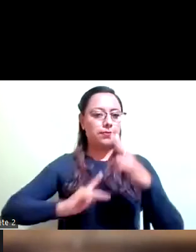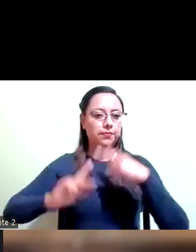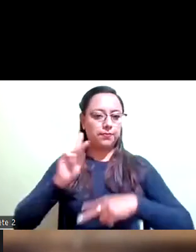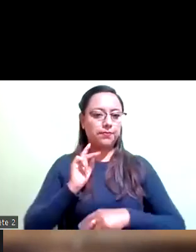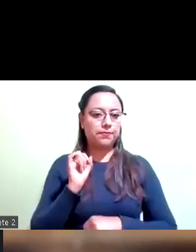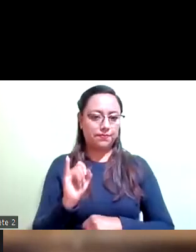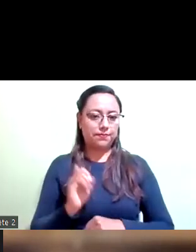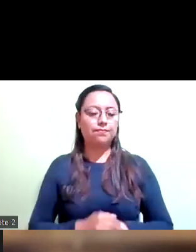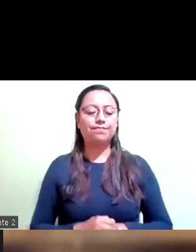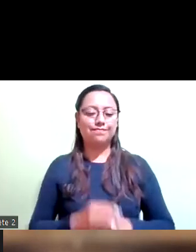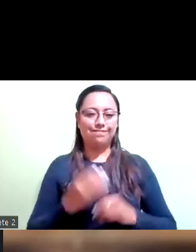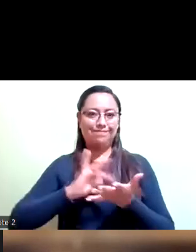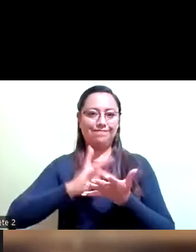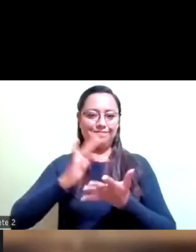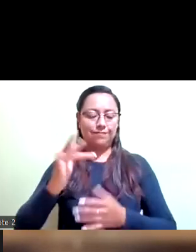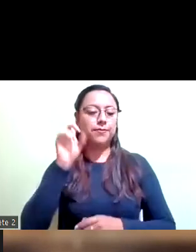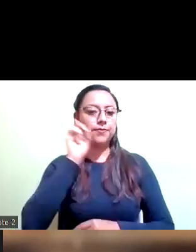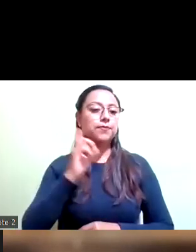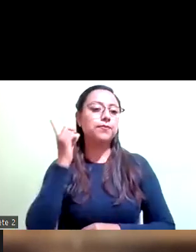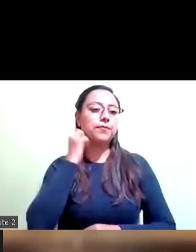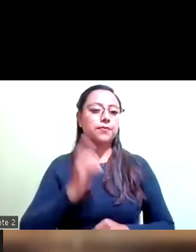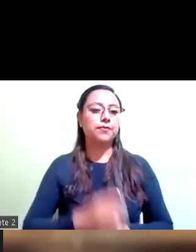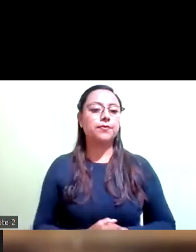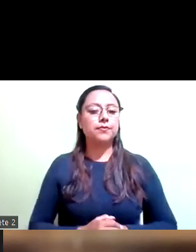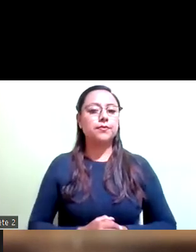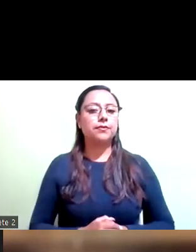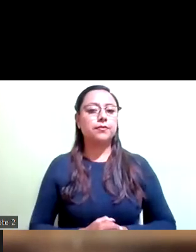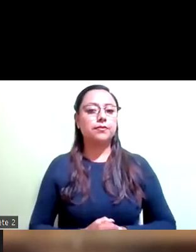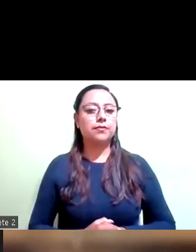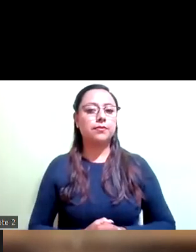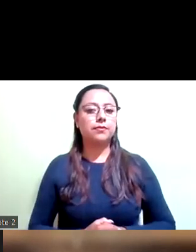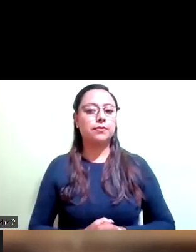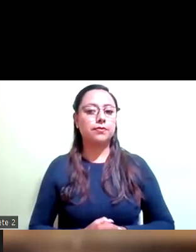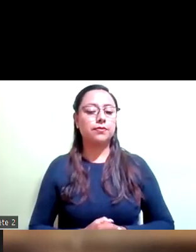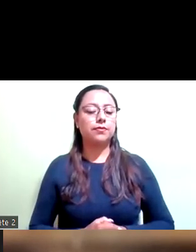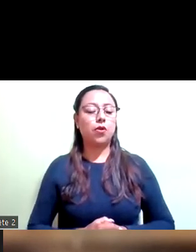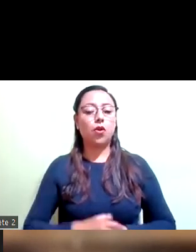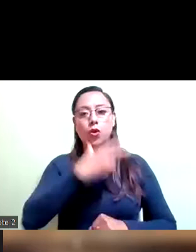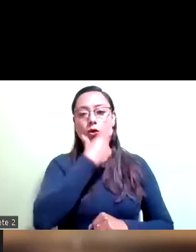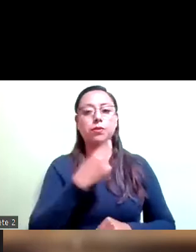Muchas gracias, diputada. Diputado Carlos Hernández Mirón.